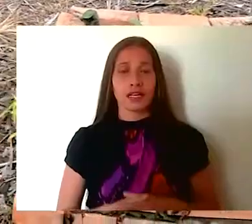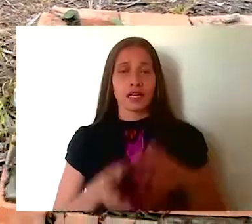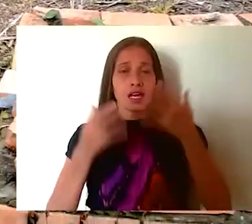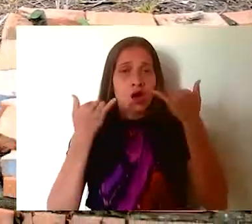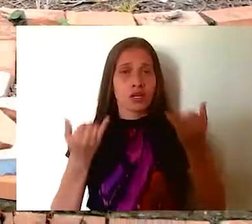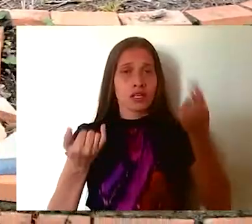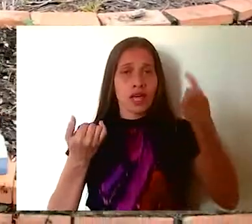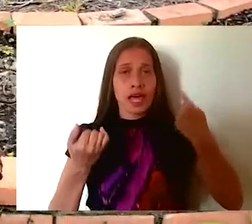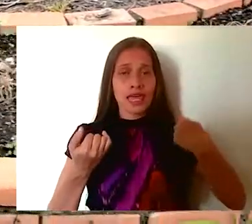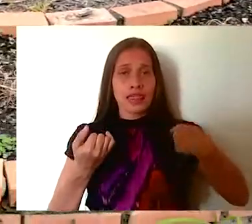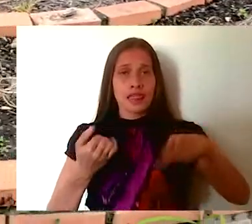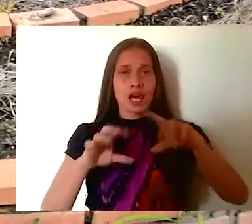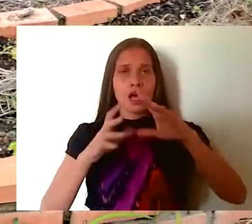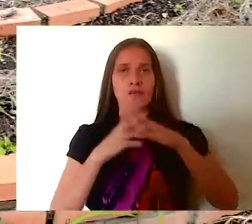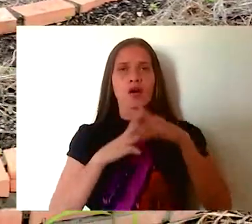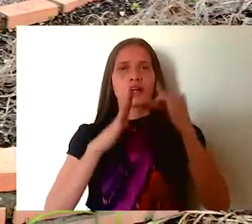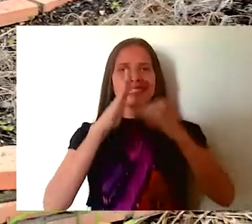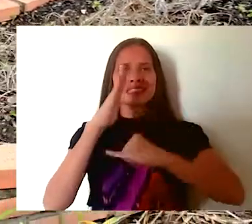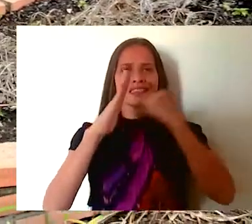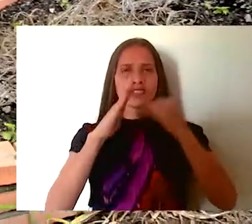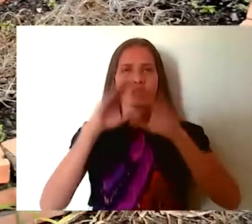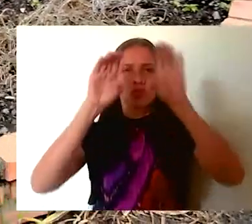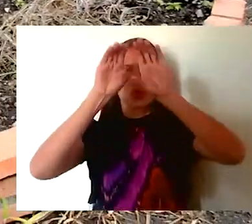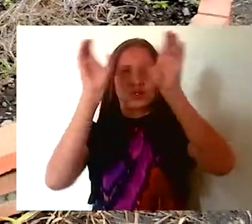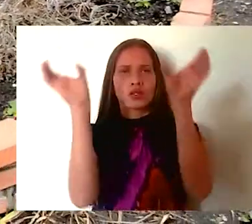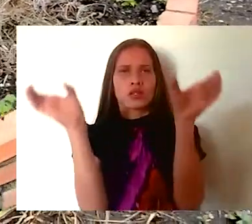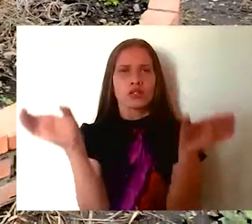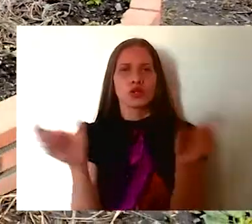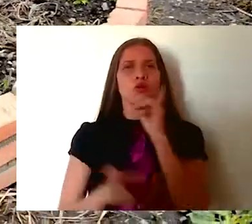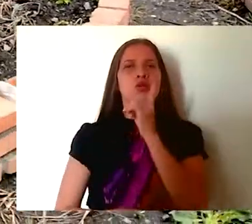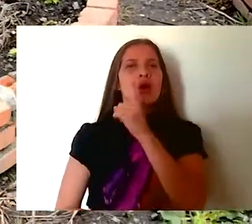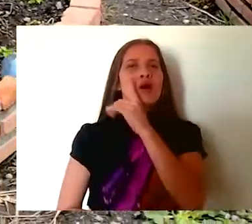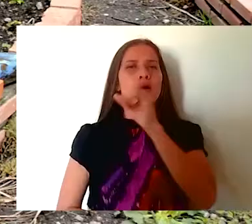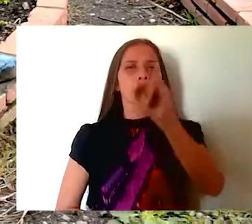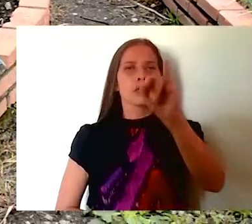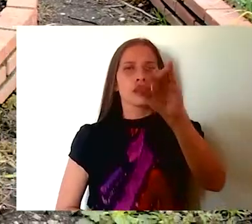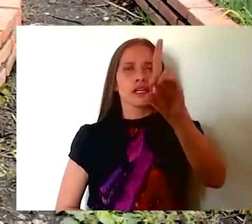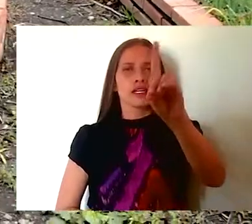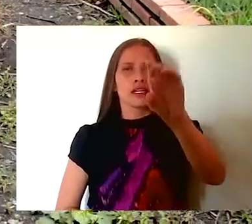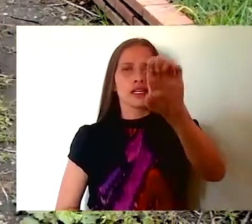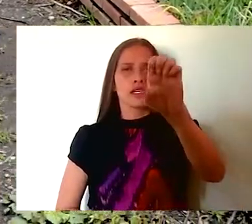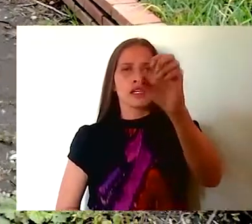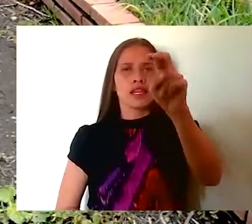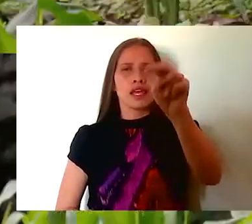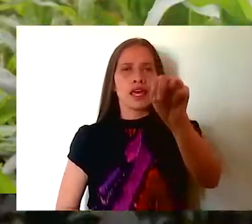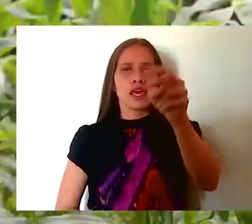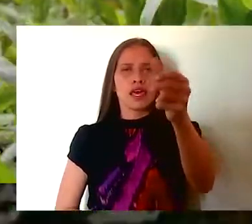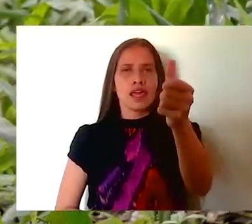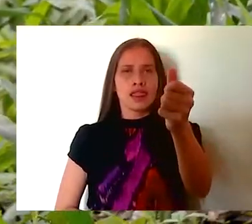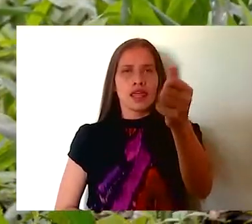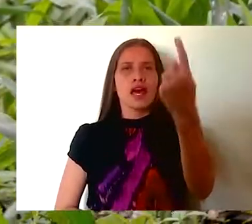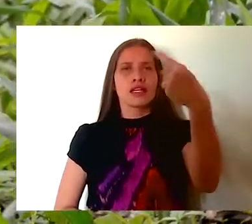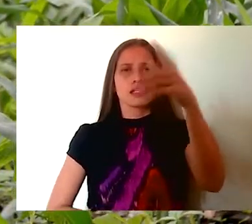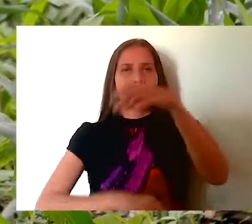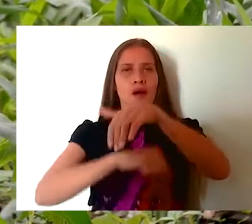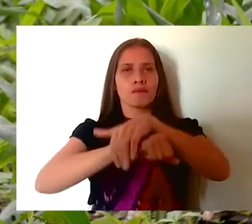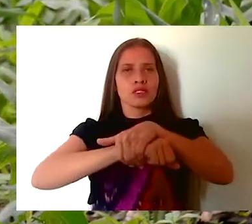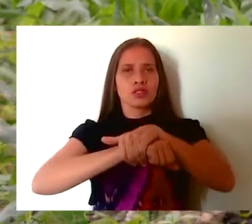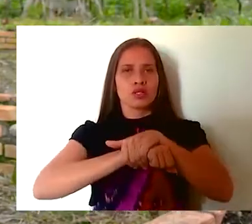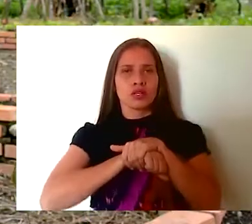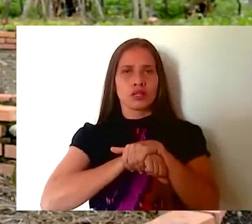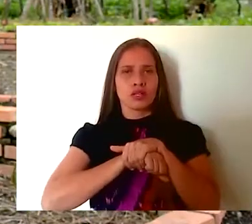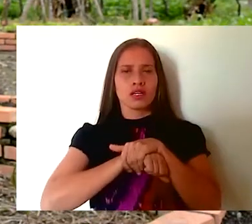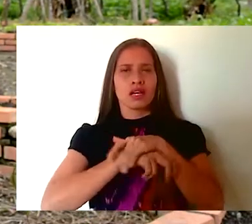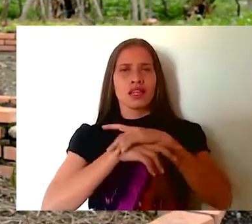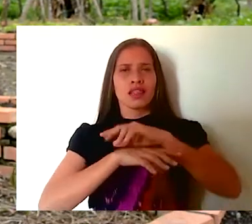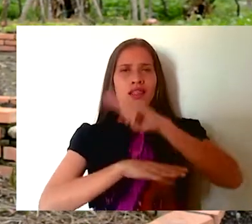Estamos en este momento en las instalaciones de Lidenas donde funciona la misión José Gregorio Hernández. La Fundación